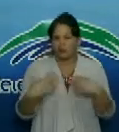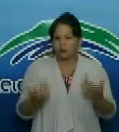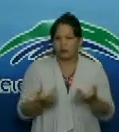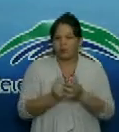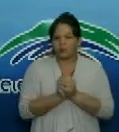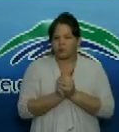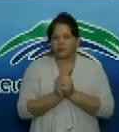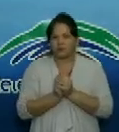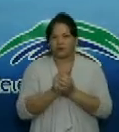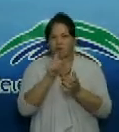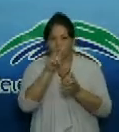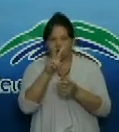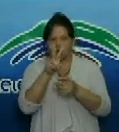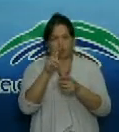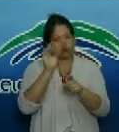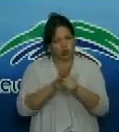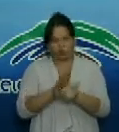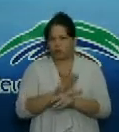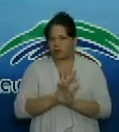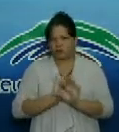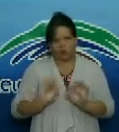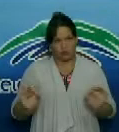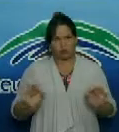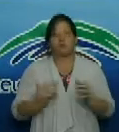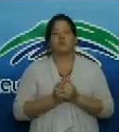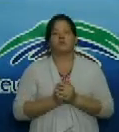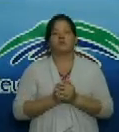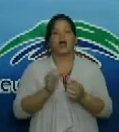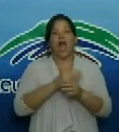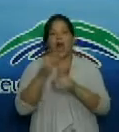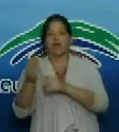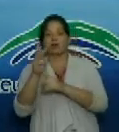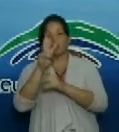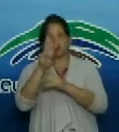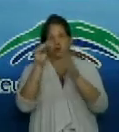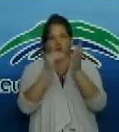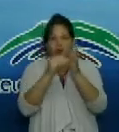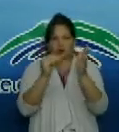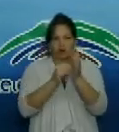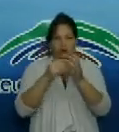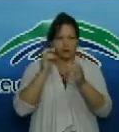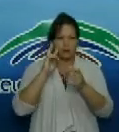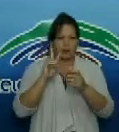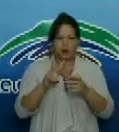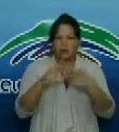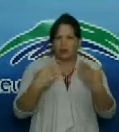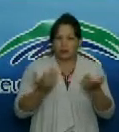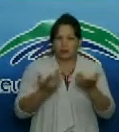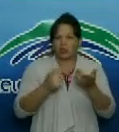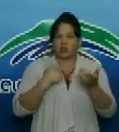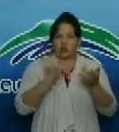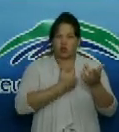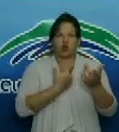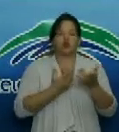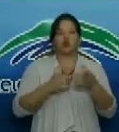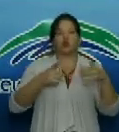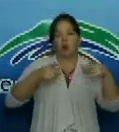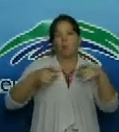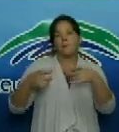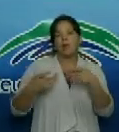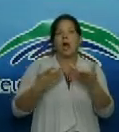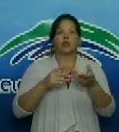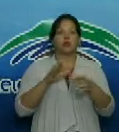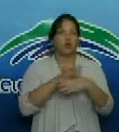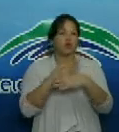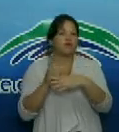básicamente empezamos a las 12 del día de las 12 del día hasta las 3 de la tarde pero teniendo en cuenta que nosotros tenemos otros unos platos que nos dan la